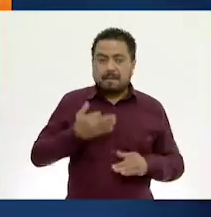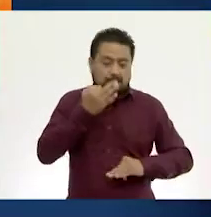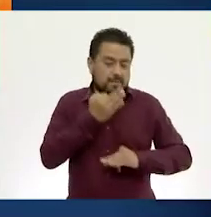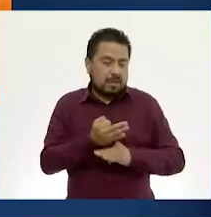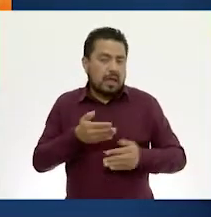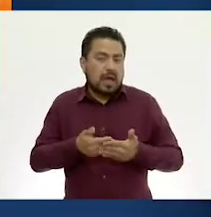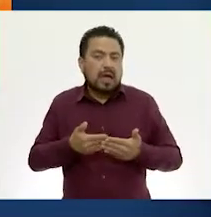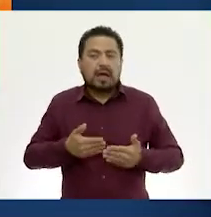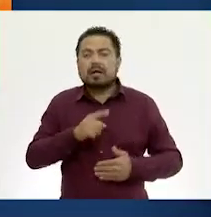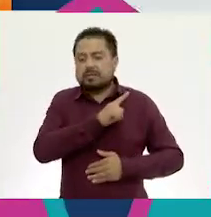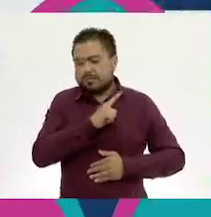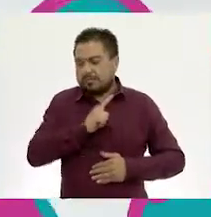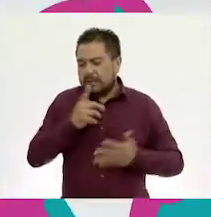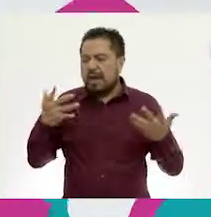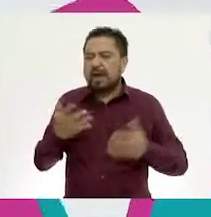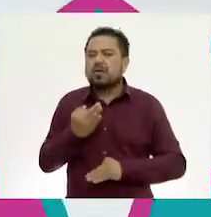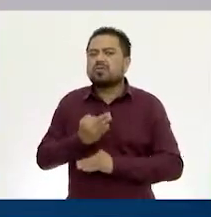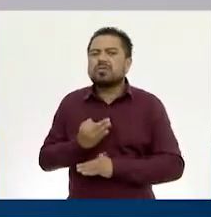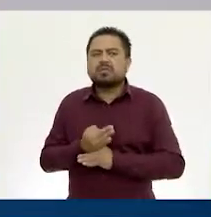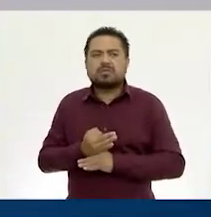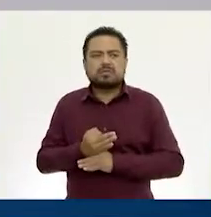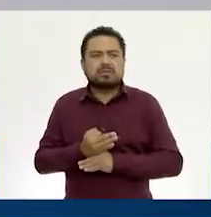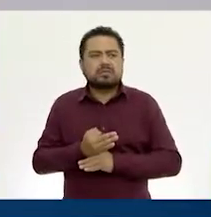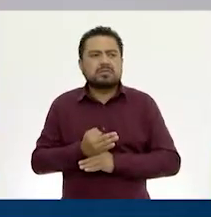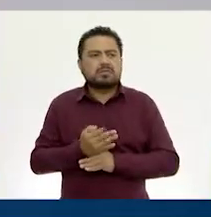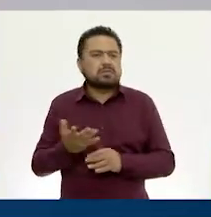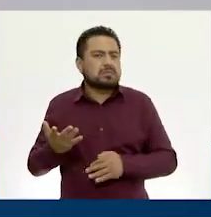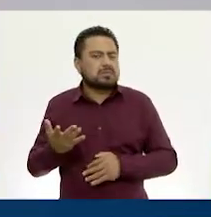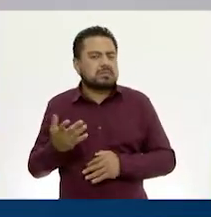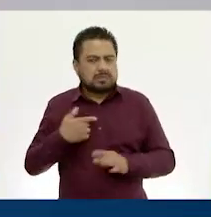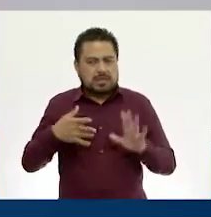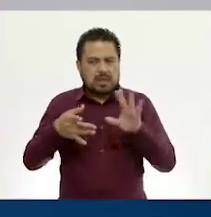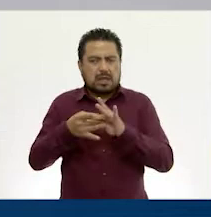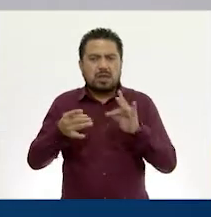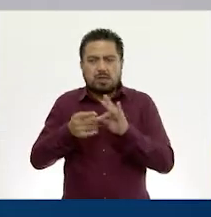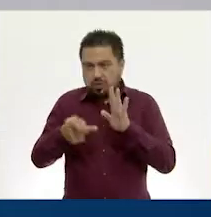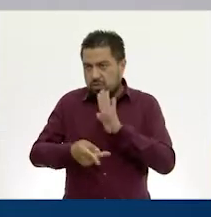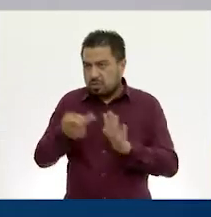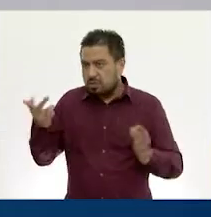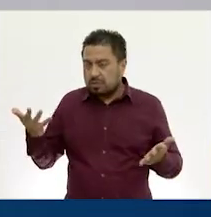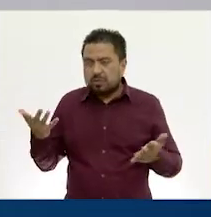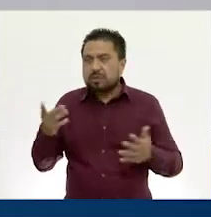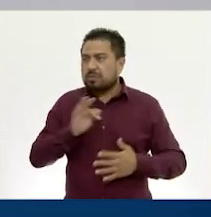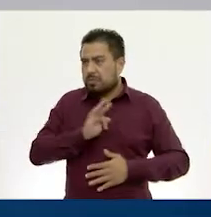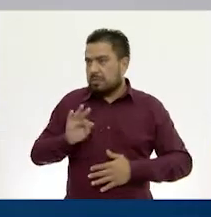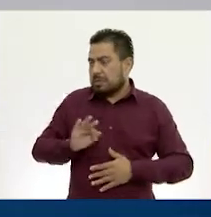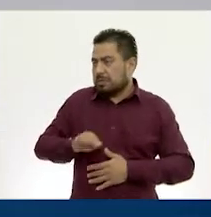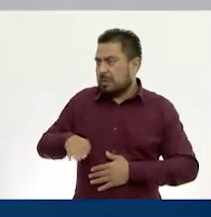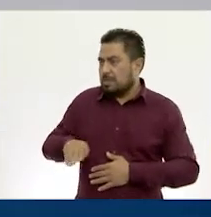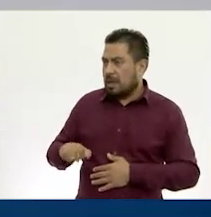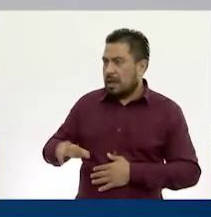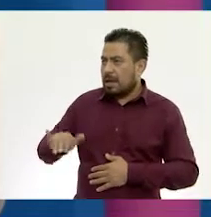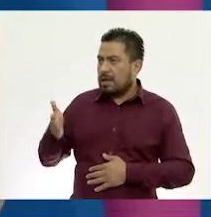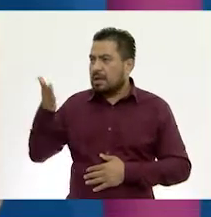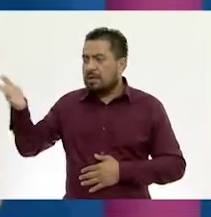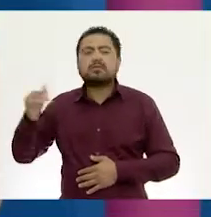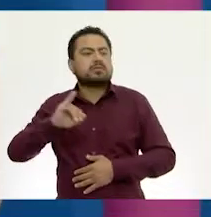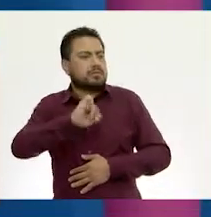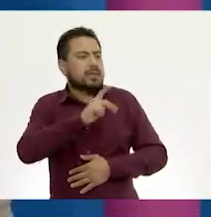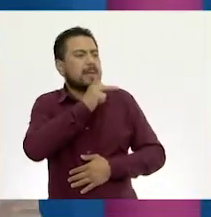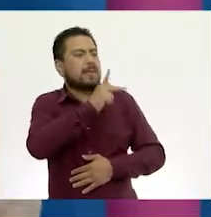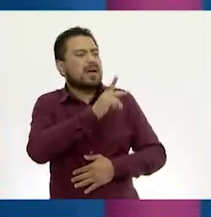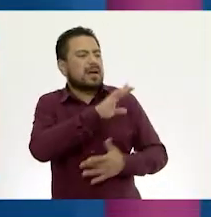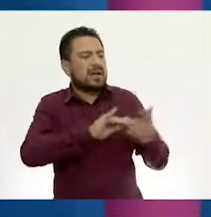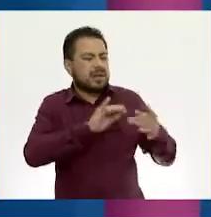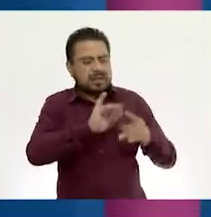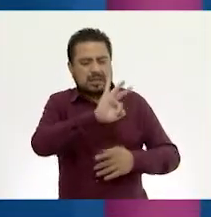ahora, ¿qué es lo que tenemos que hacer? ¿Lo explicamos nuevamente? María, ¿podrías? Sí. Como la palabra